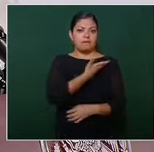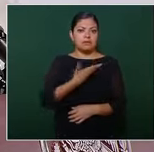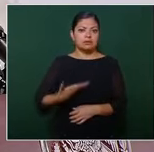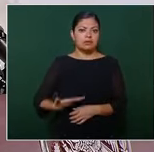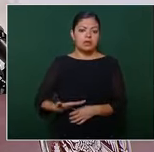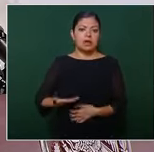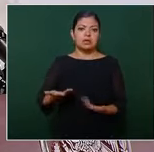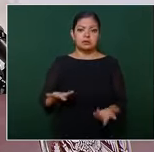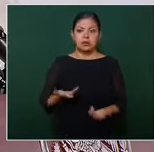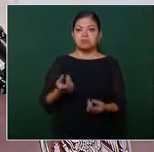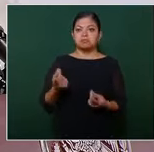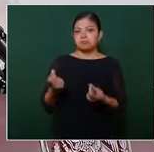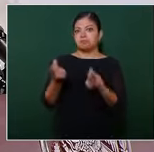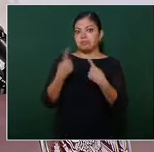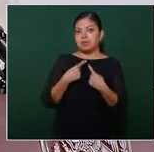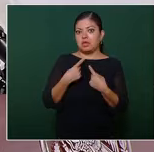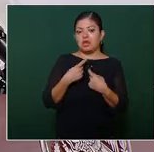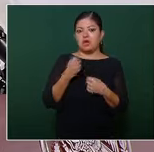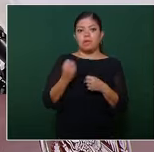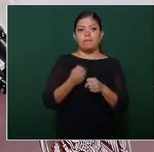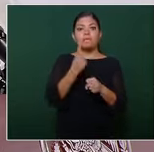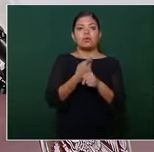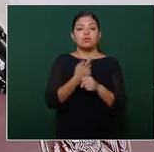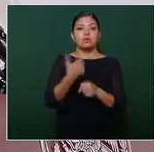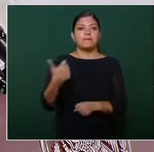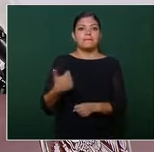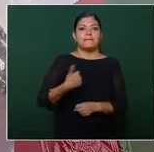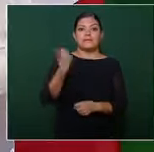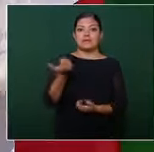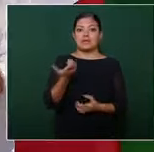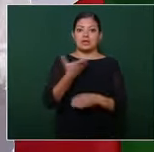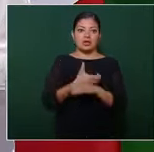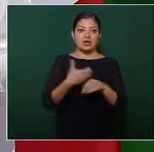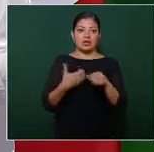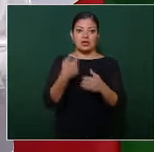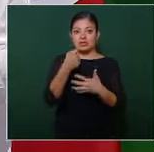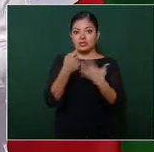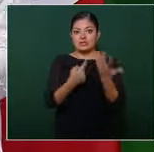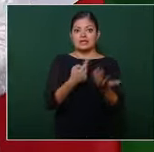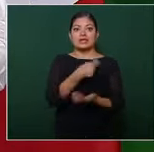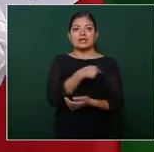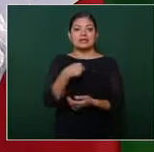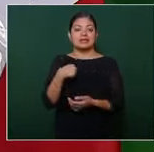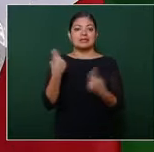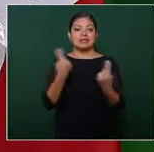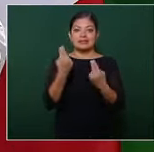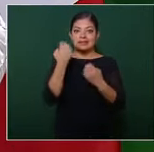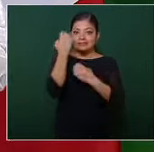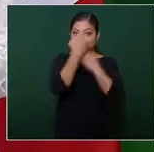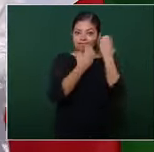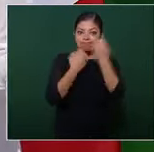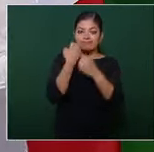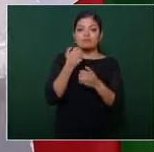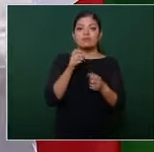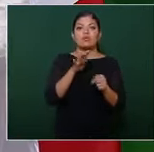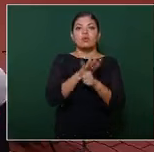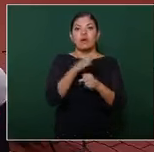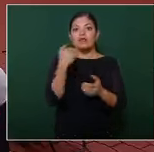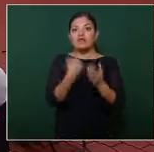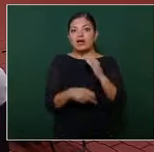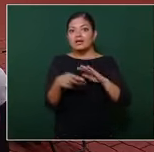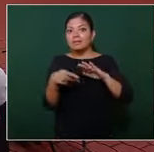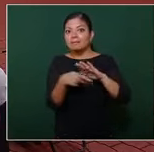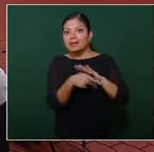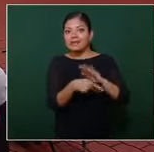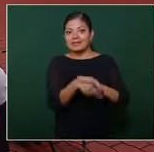oportunidad de comentar también sobre algunas cuestiones que tenemos que revisar de temas pendientes en el municipio de